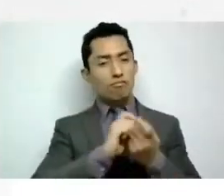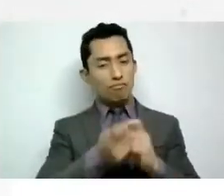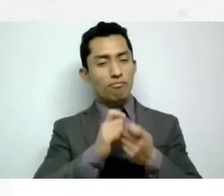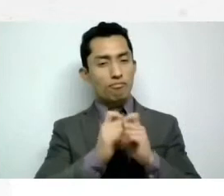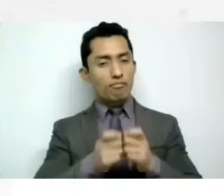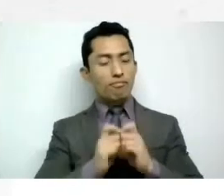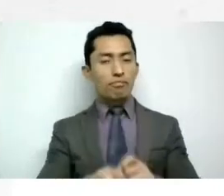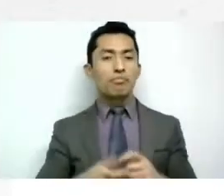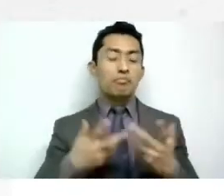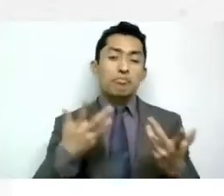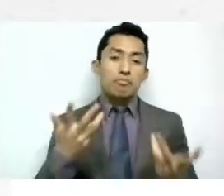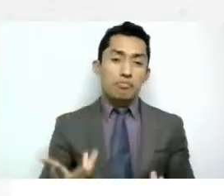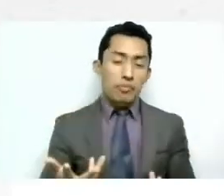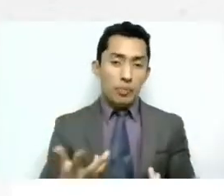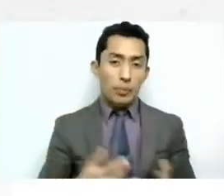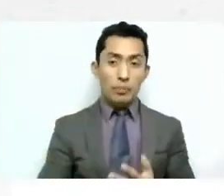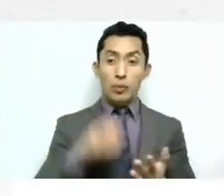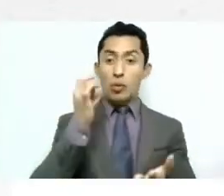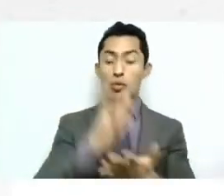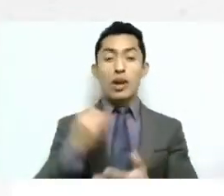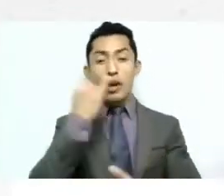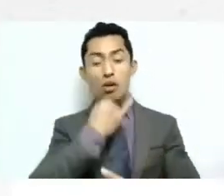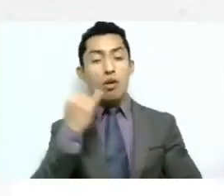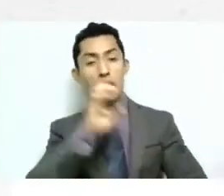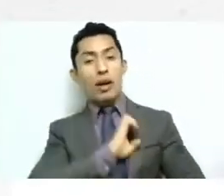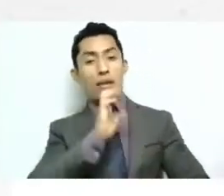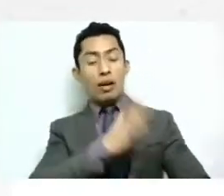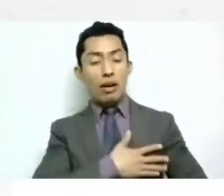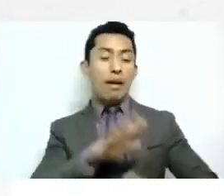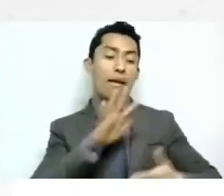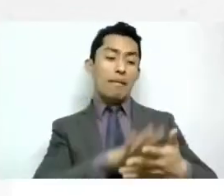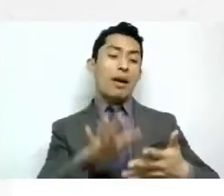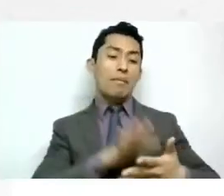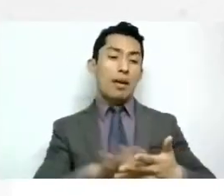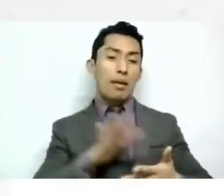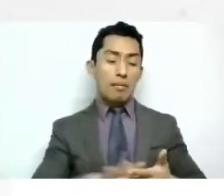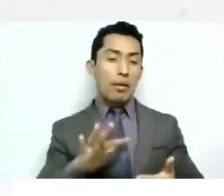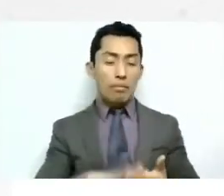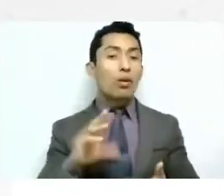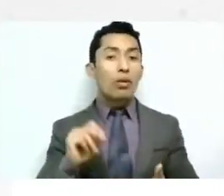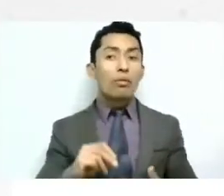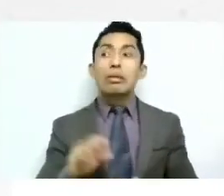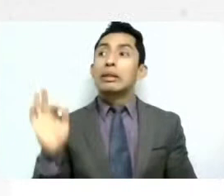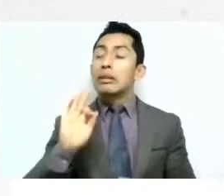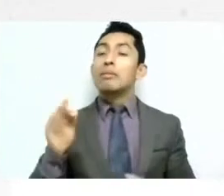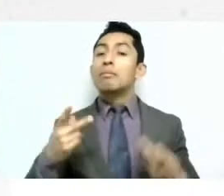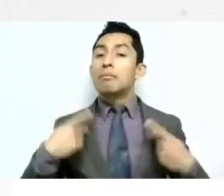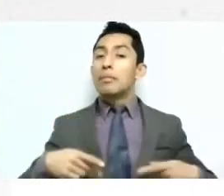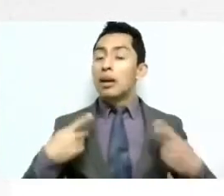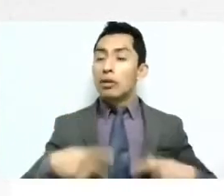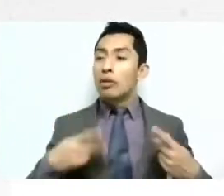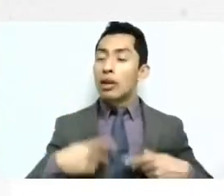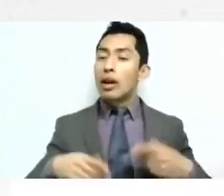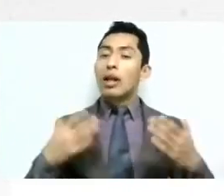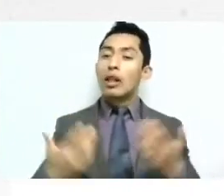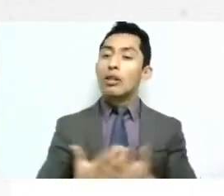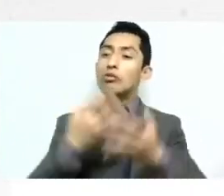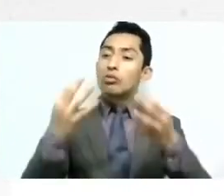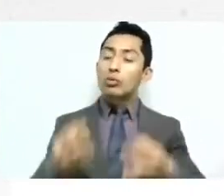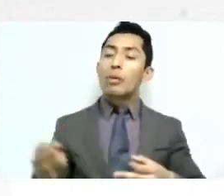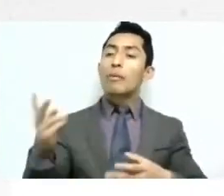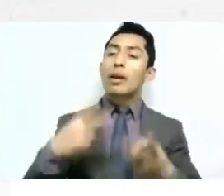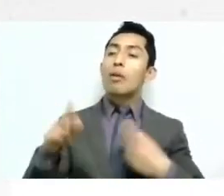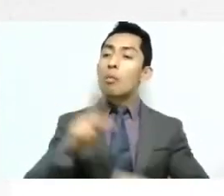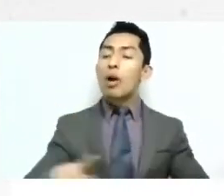no solamente en el idioma español lo estemos dando si la persona es de alguna de un pueblo